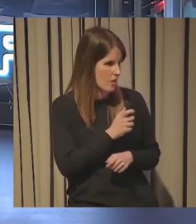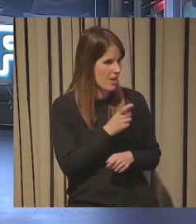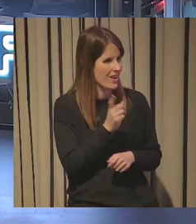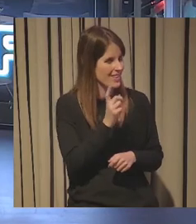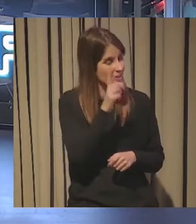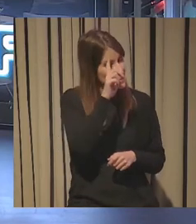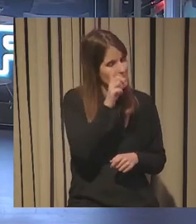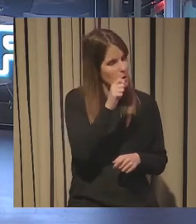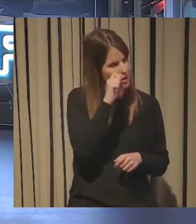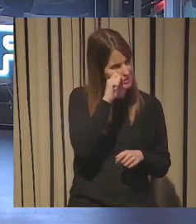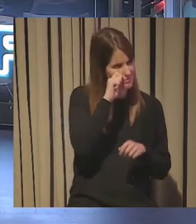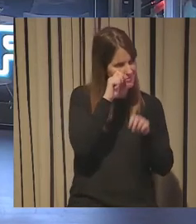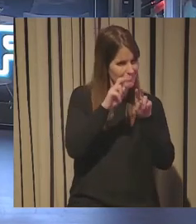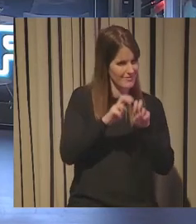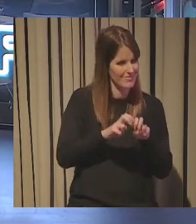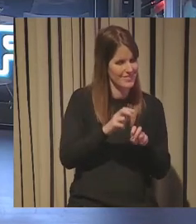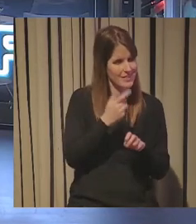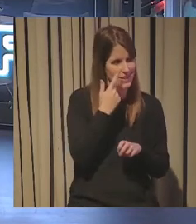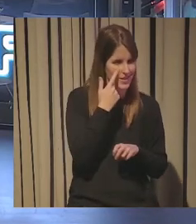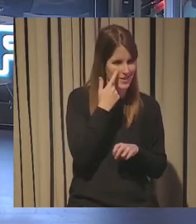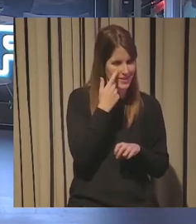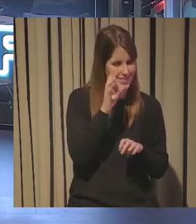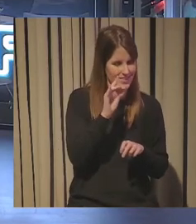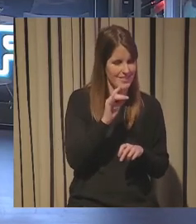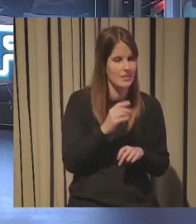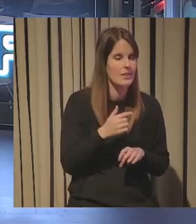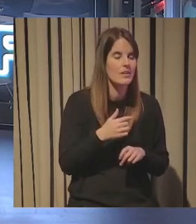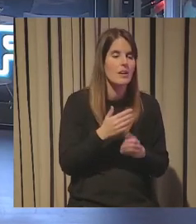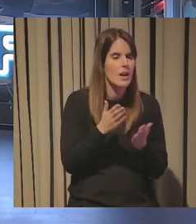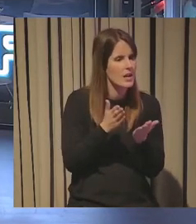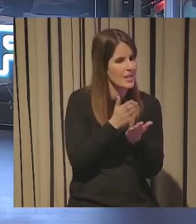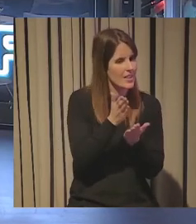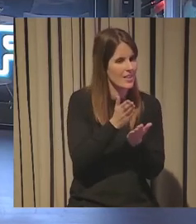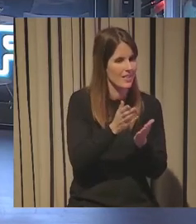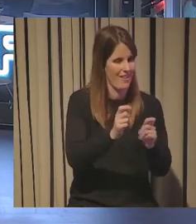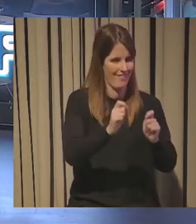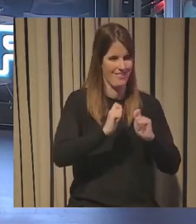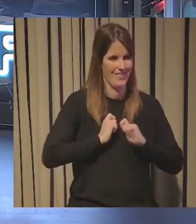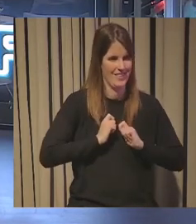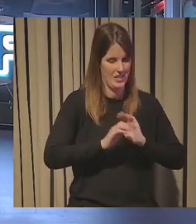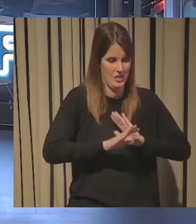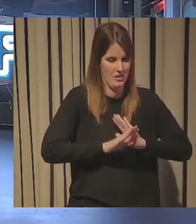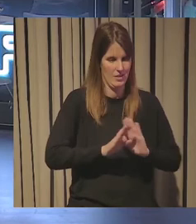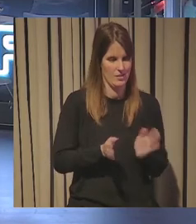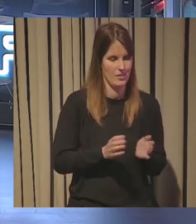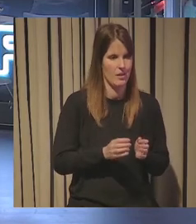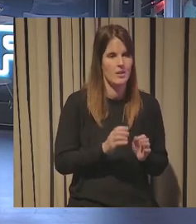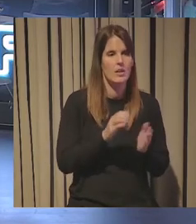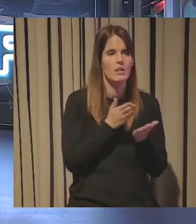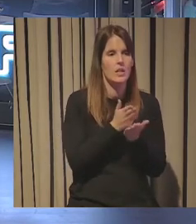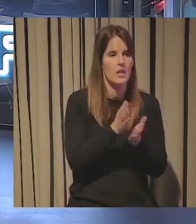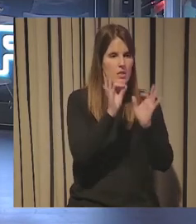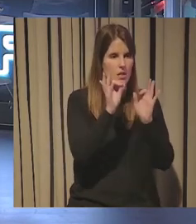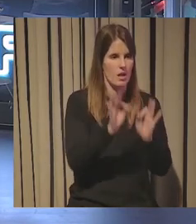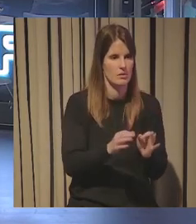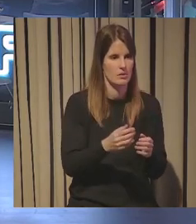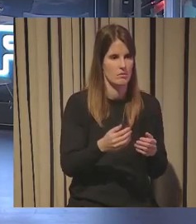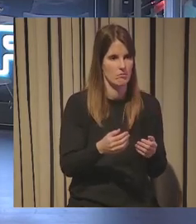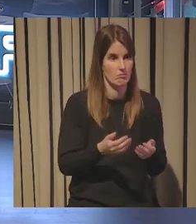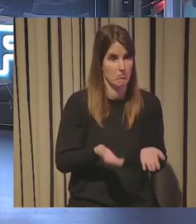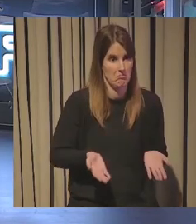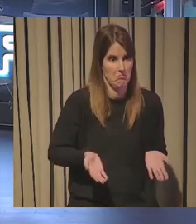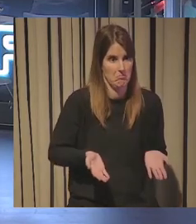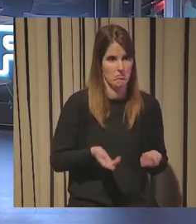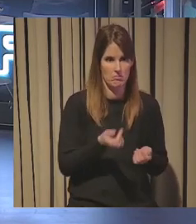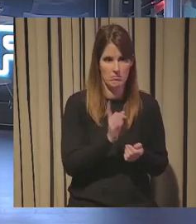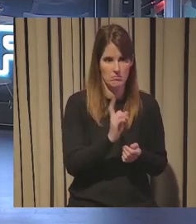sí que creo sí que creo que es importante que la tendencia no te la den ya no sé cómo decir la tendencia es esta lo estabas comentando